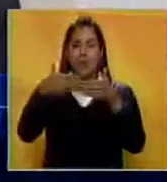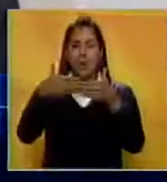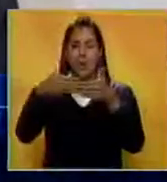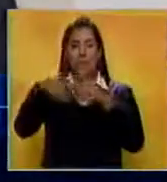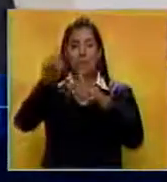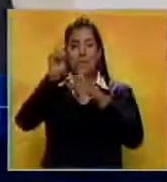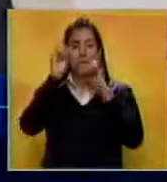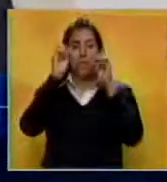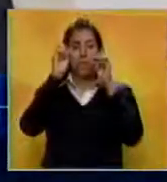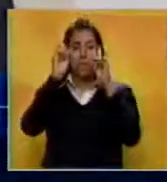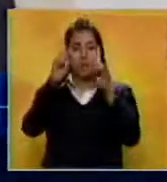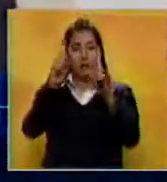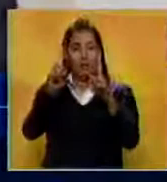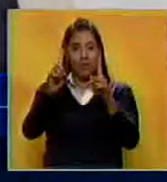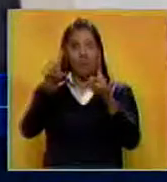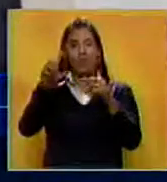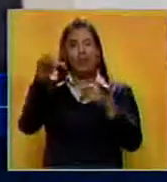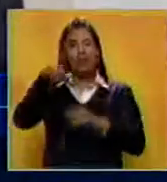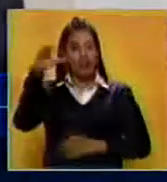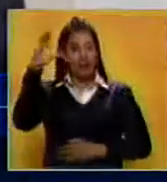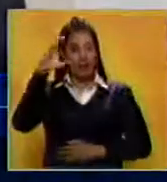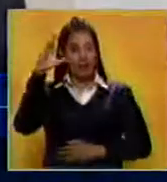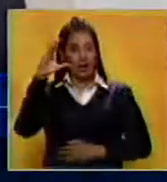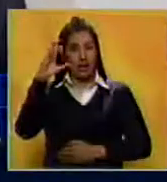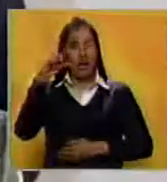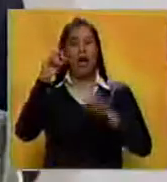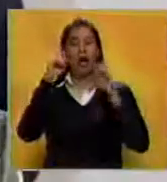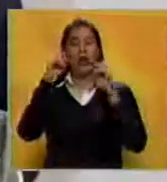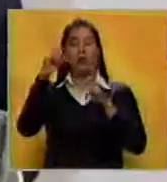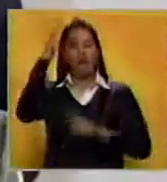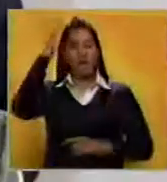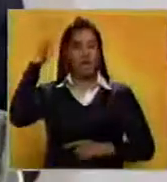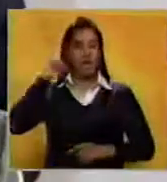en la principal arteria vial de la Gran Caracas, la autopista Francisco Fajardo.